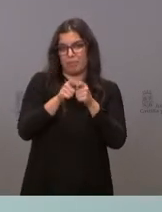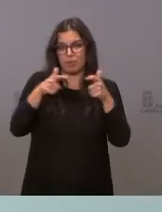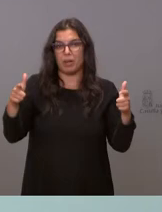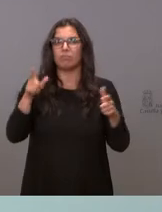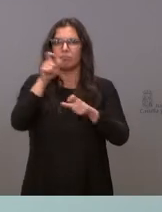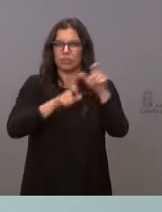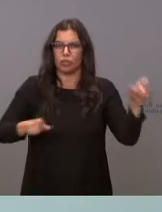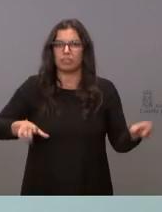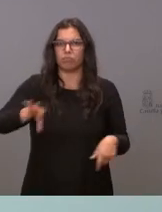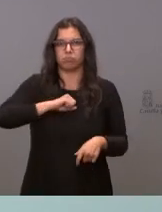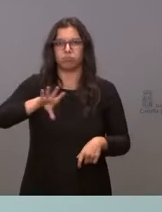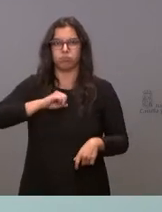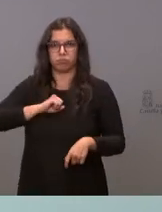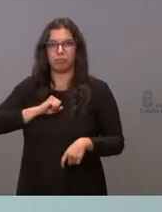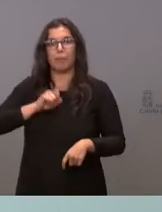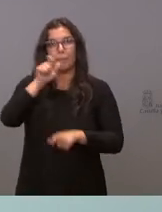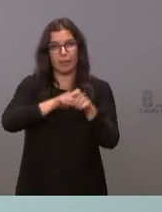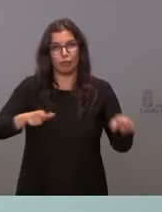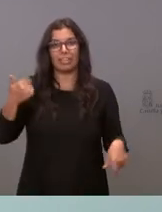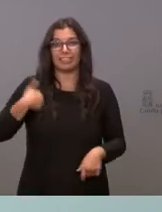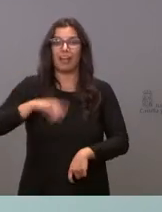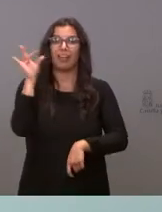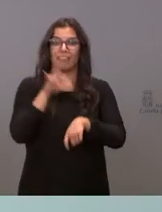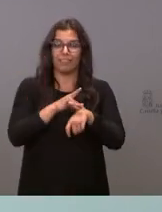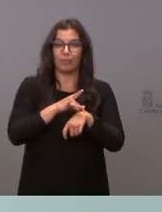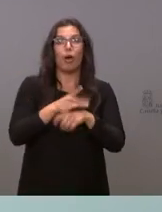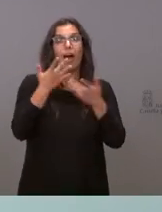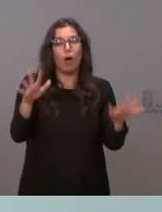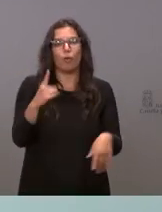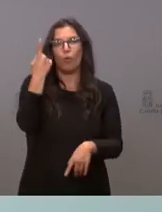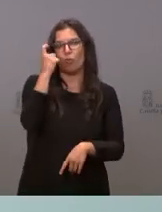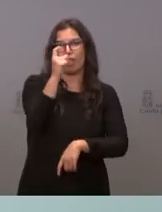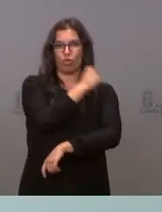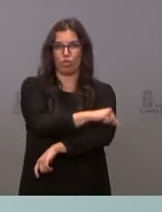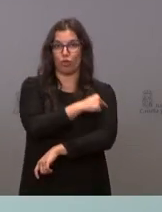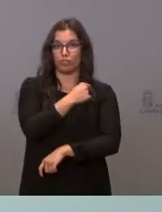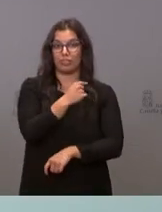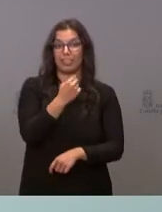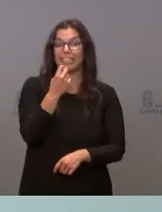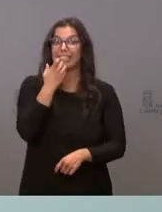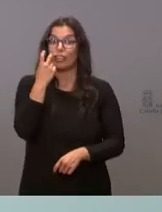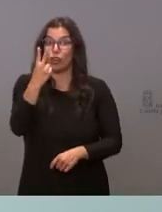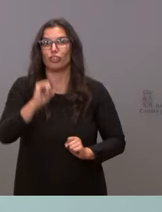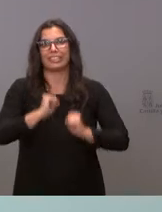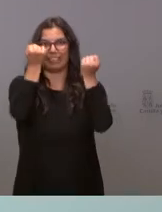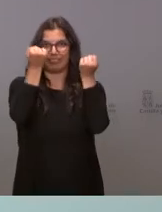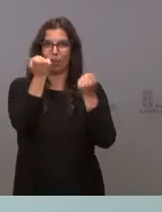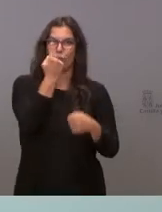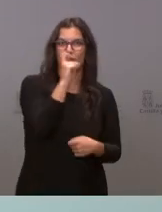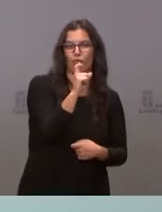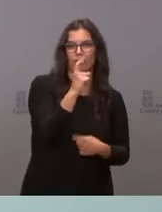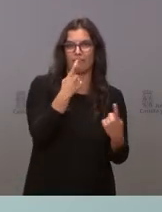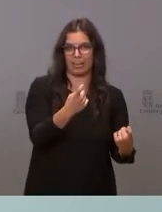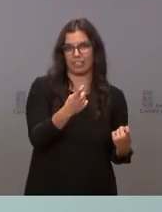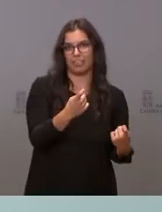infecciones en pacientes con una única dosis. Por tanto, veo que lo